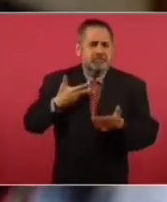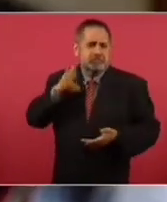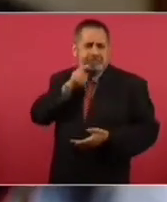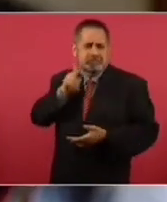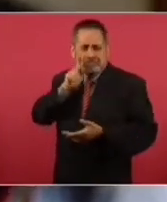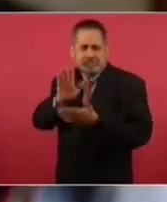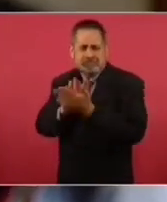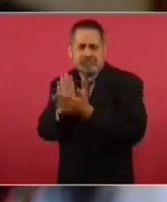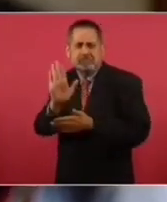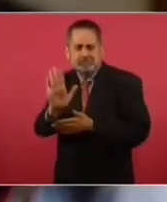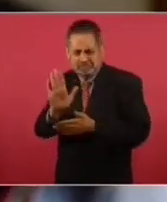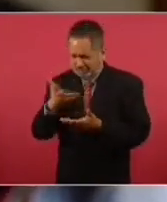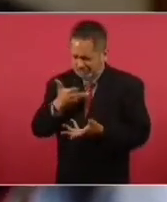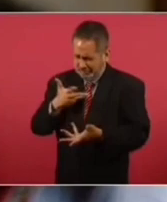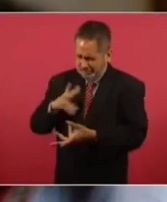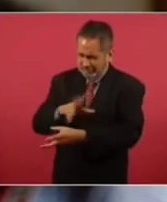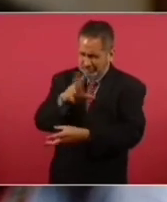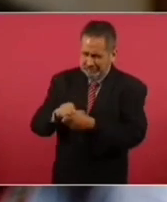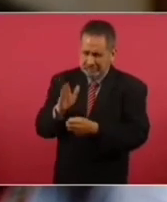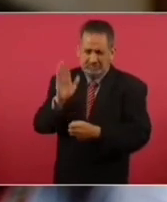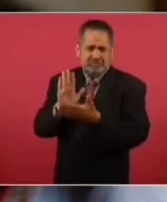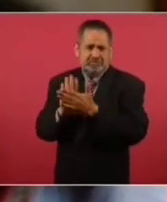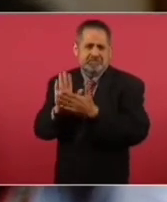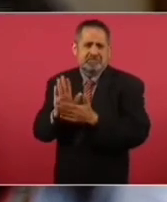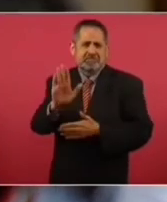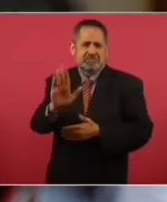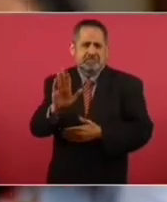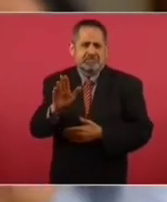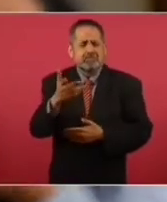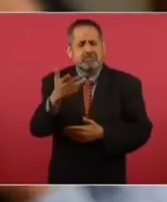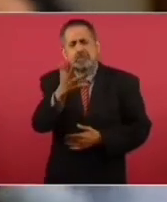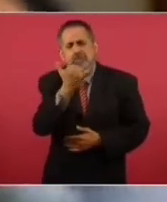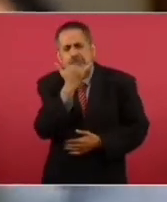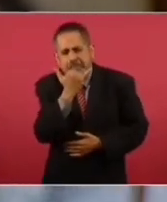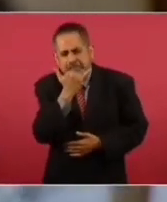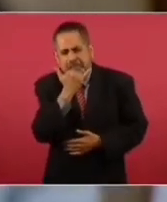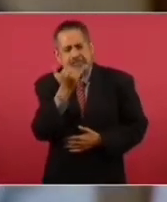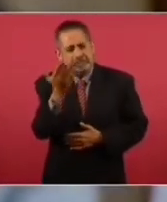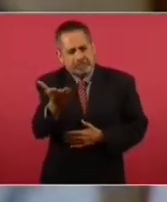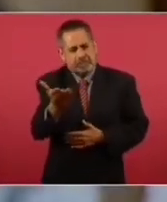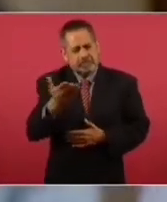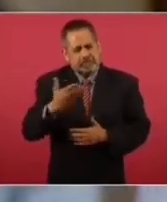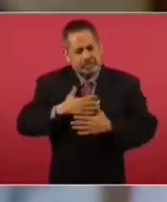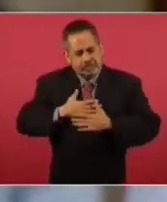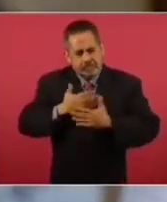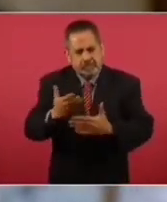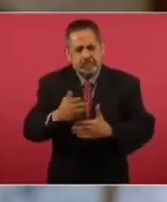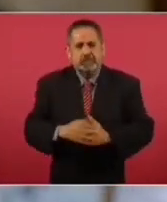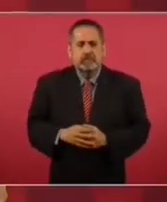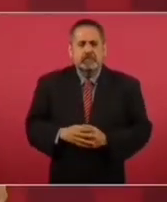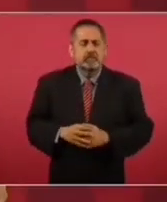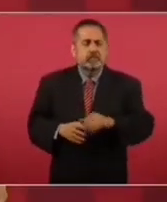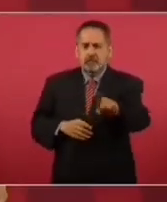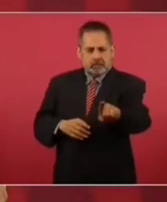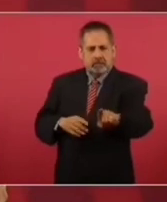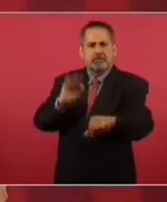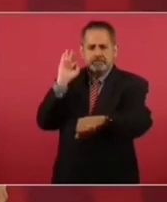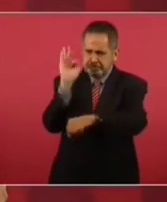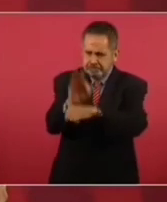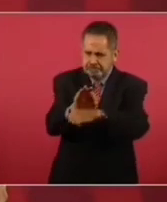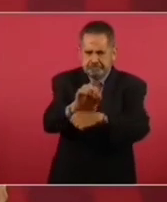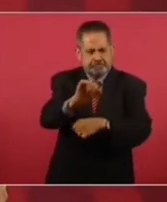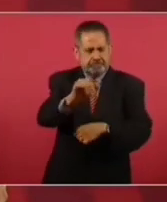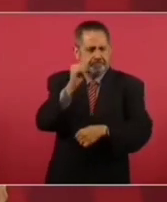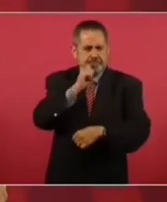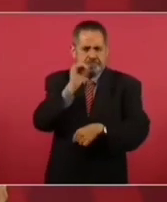las pruebas, estoy presentando todo en la FEADLE, presidente. Perdón, presidente. Te vamos a proteger siempre.